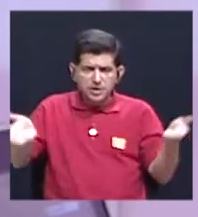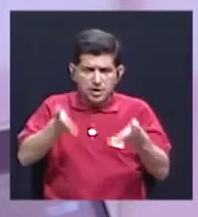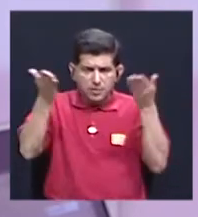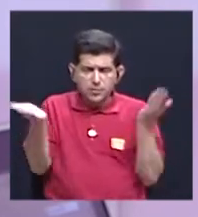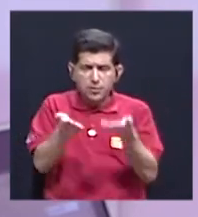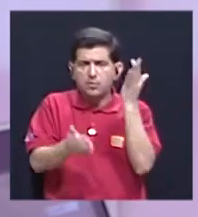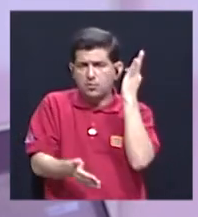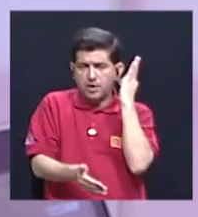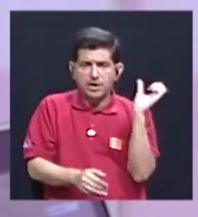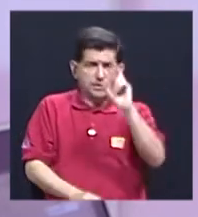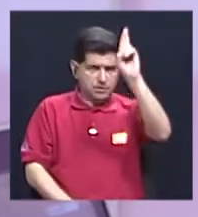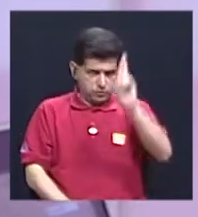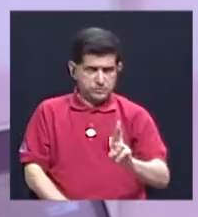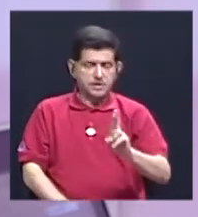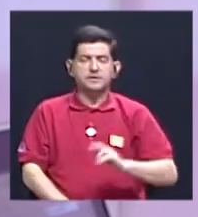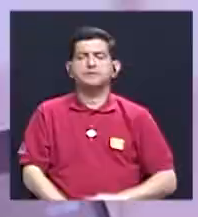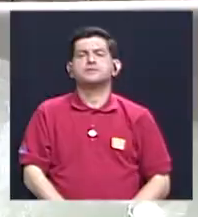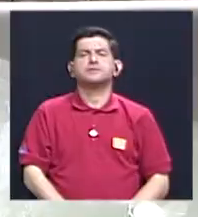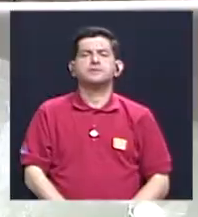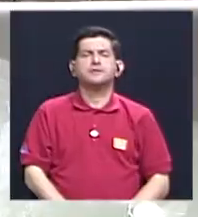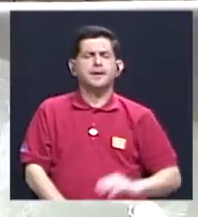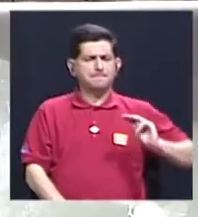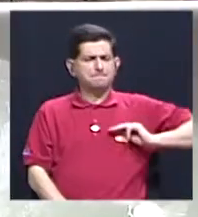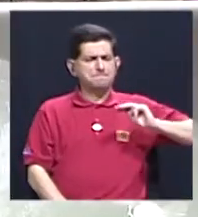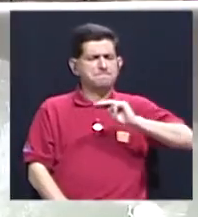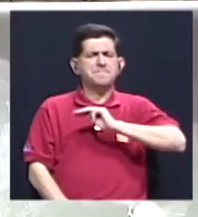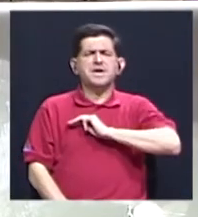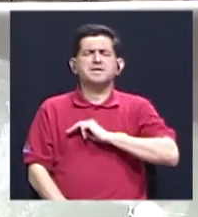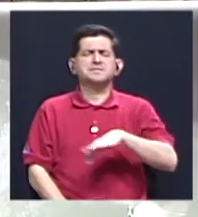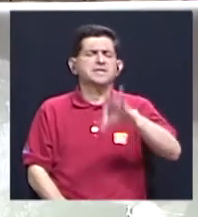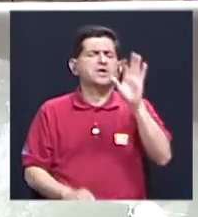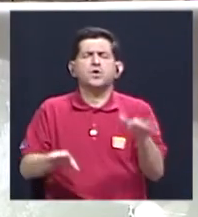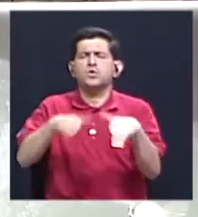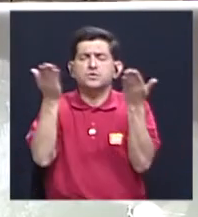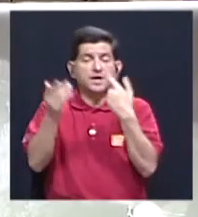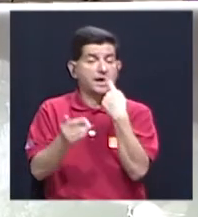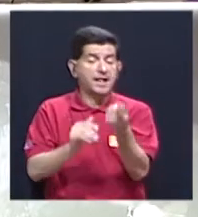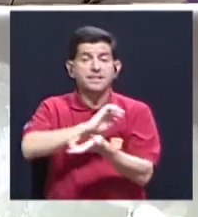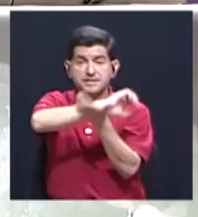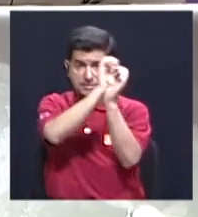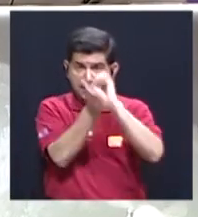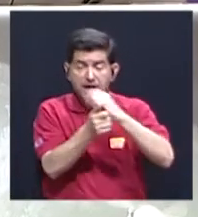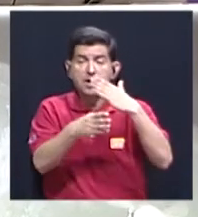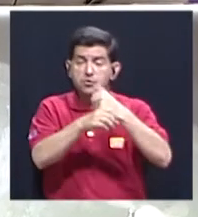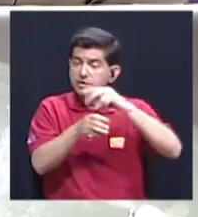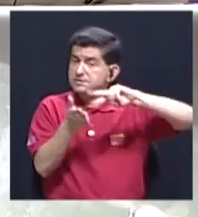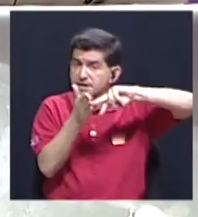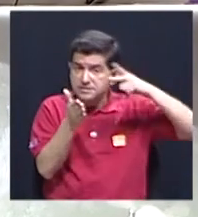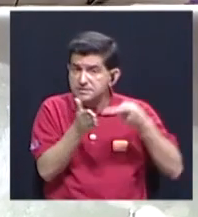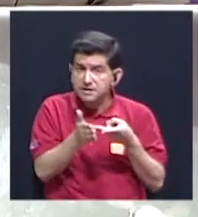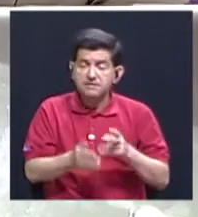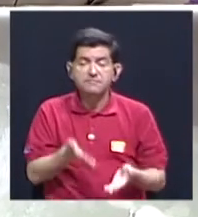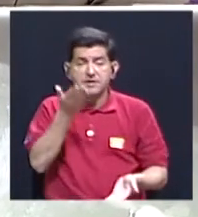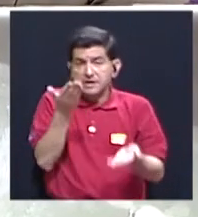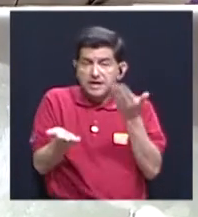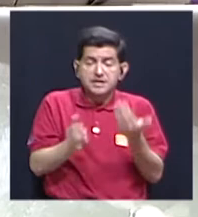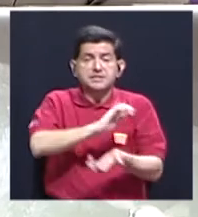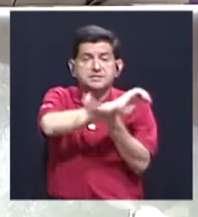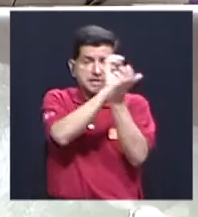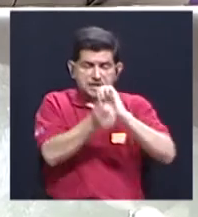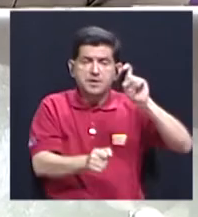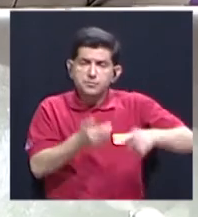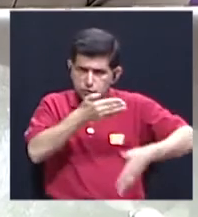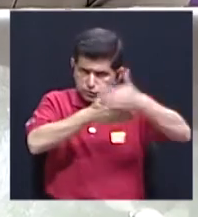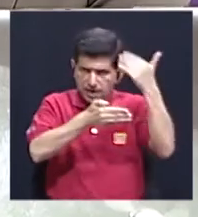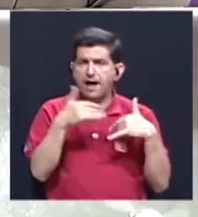las mujeres en Costa Rica. ¿Cómo se encontró el Ministerio? Porque cuando uno dice que realiza cambios de inmediato, eso significa que, de alguna manera, esos cambios eran